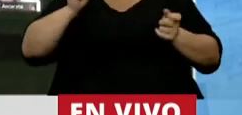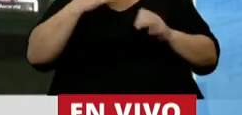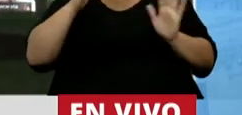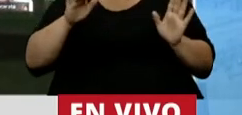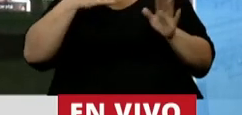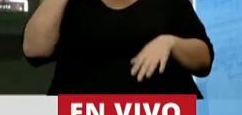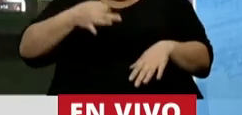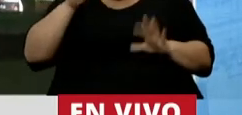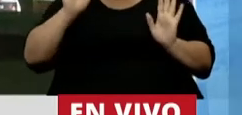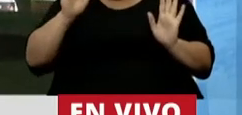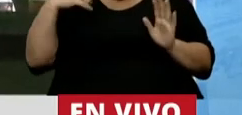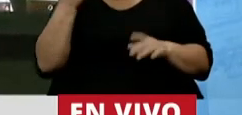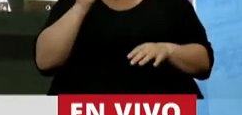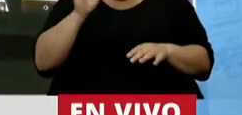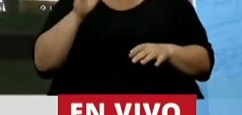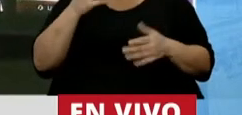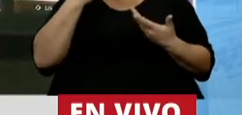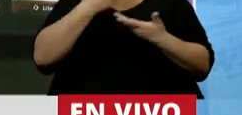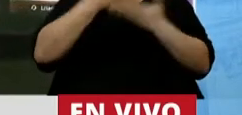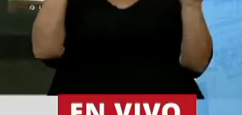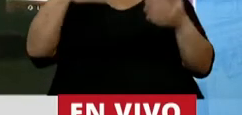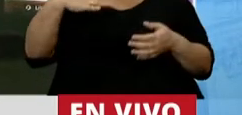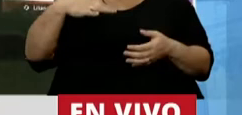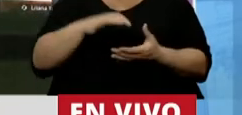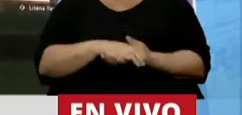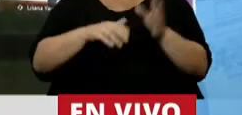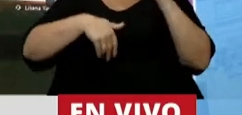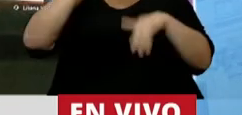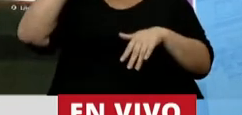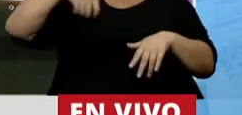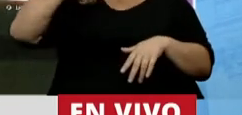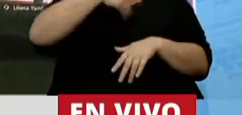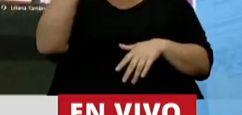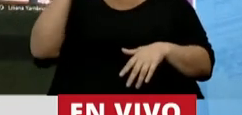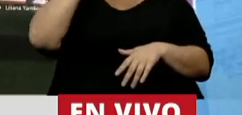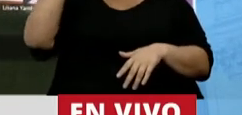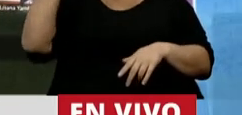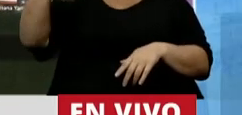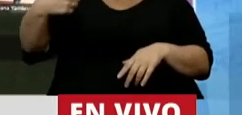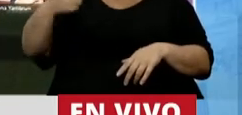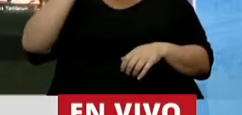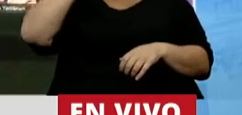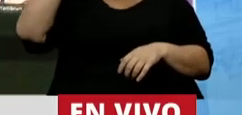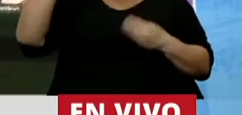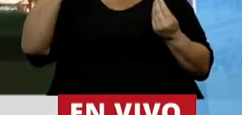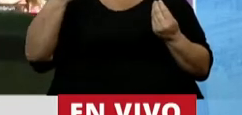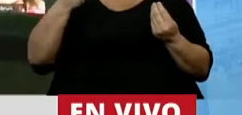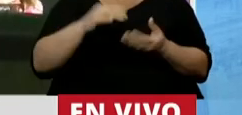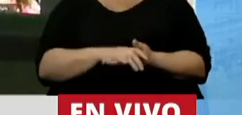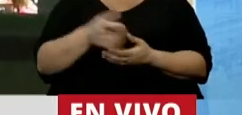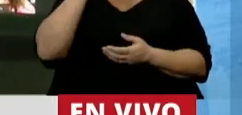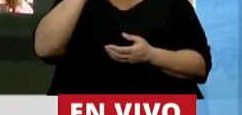lo que sí es cierto y no podemos desconocer, y nadie debe desconocer, que gran parte de la sociedad se pregunta cada vez con mayor frecuencia